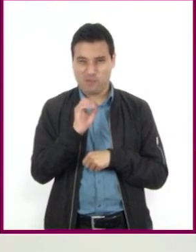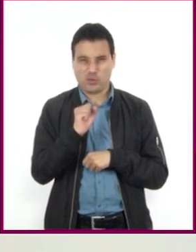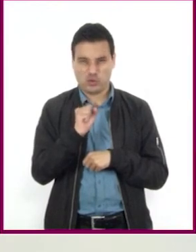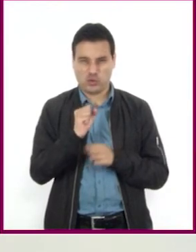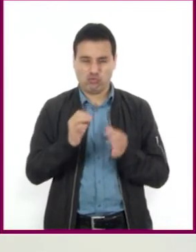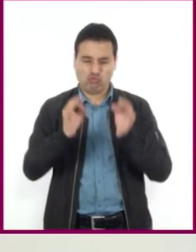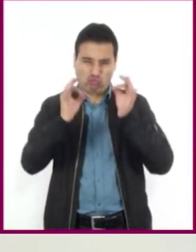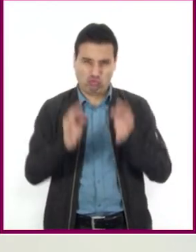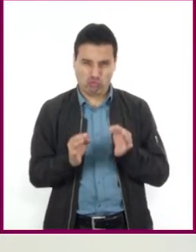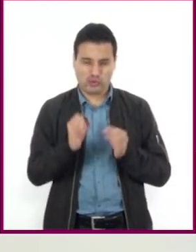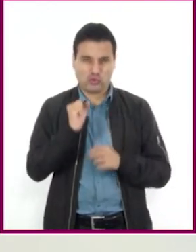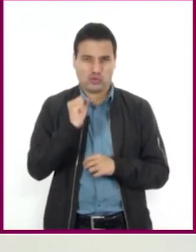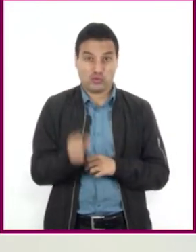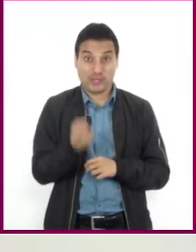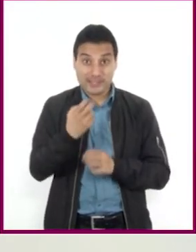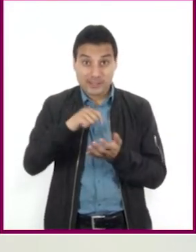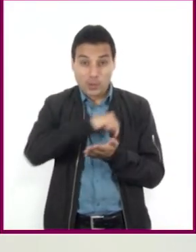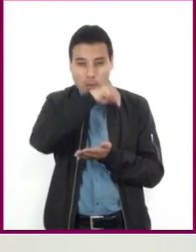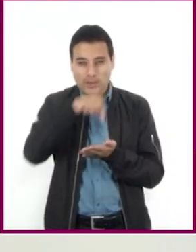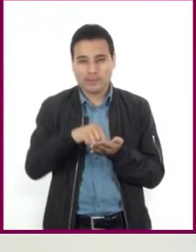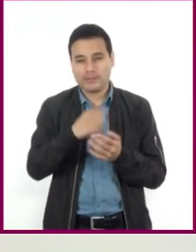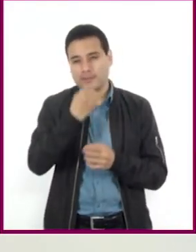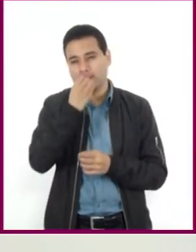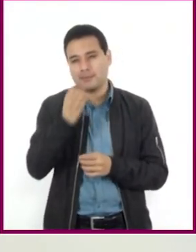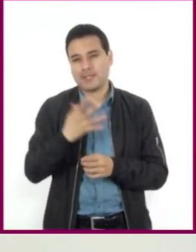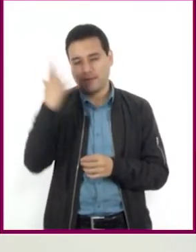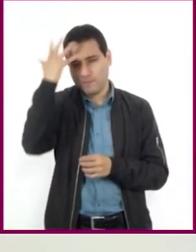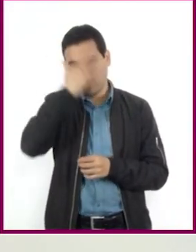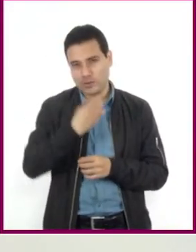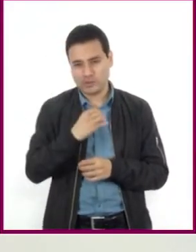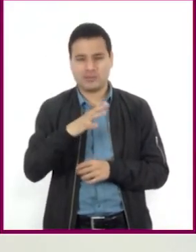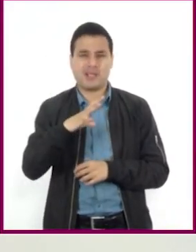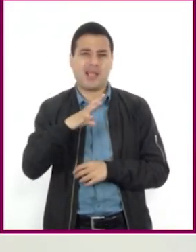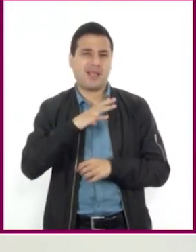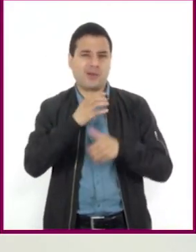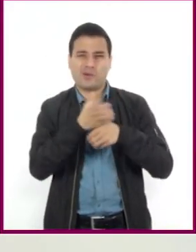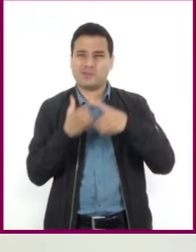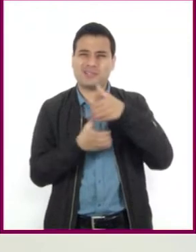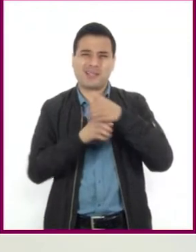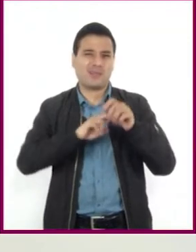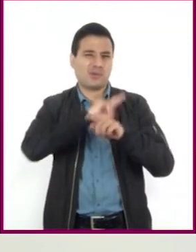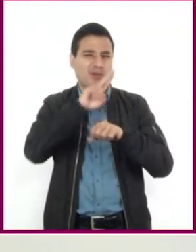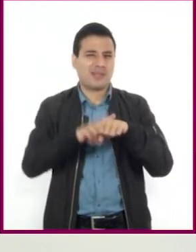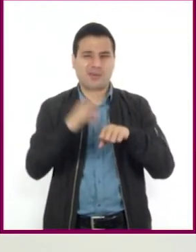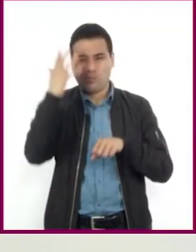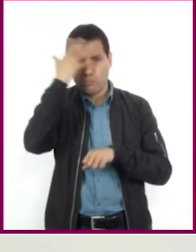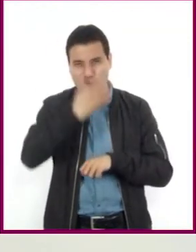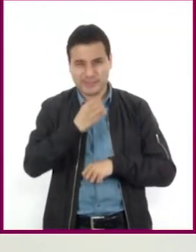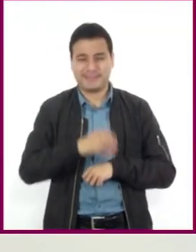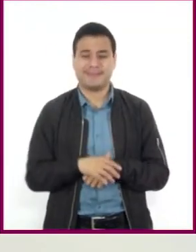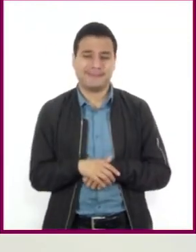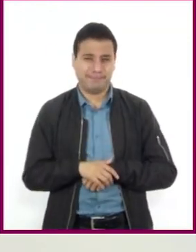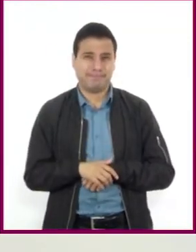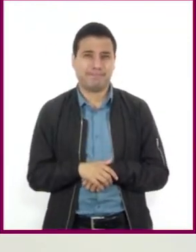estado, es un lugar fantástico. Posee abundantes recursos naturales y sobre todo marinos. ¡Anímate